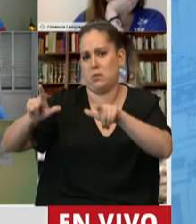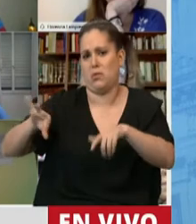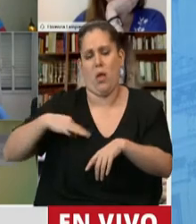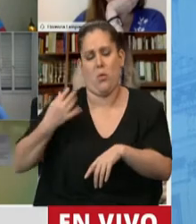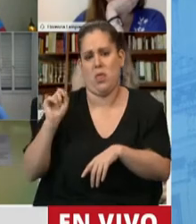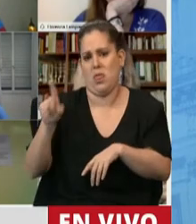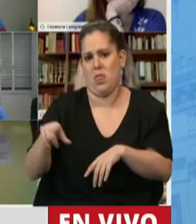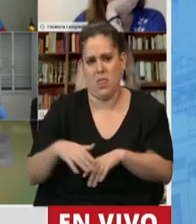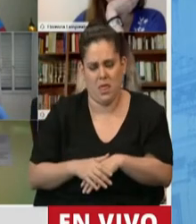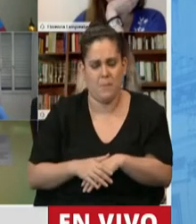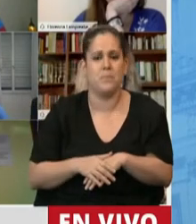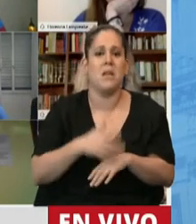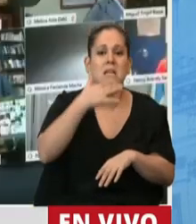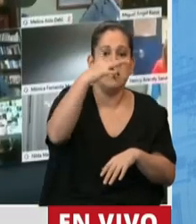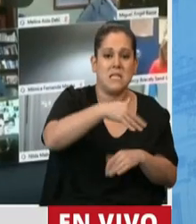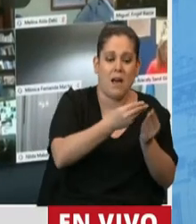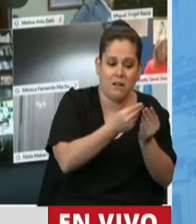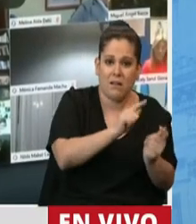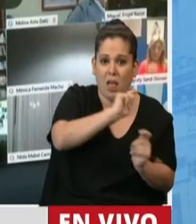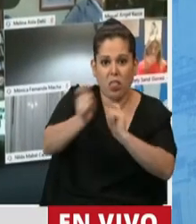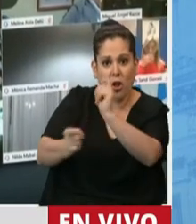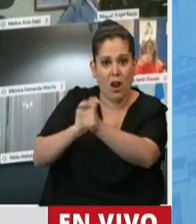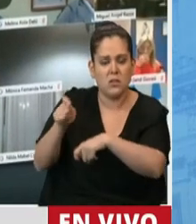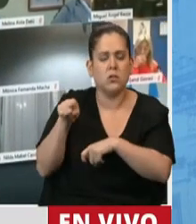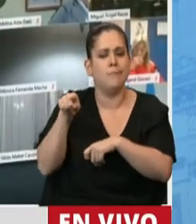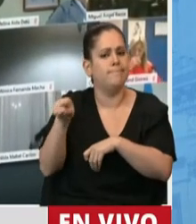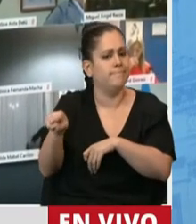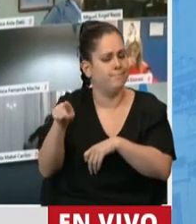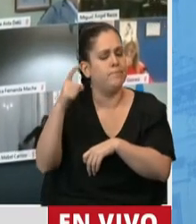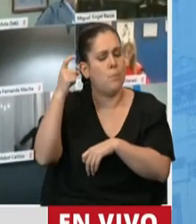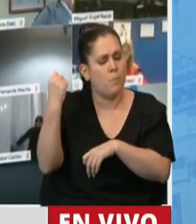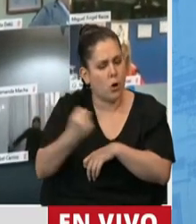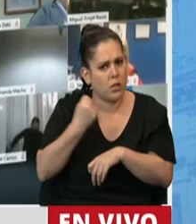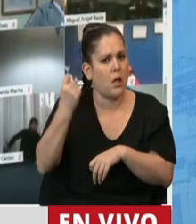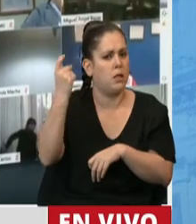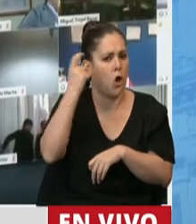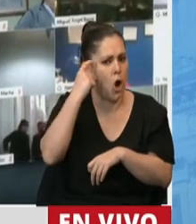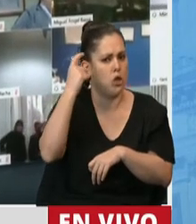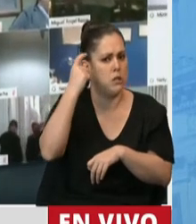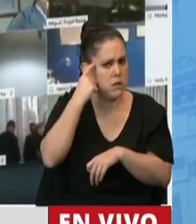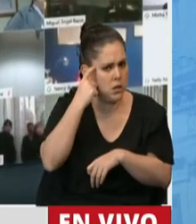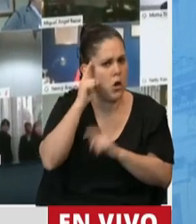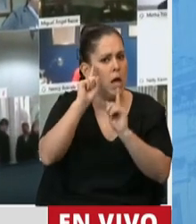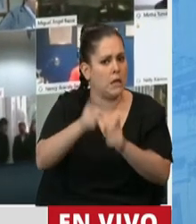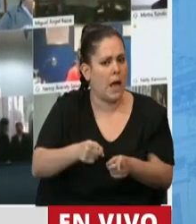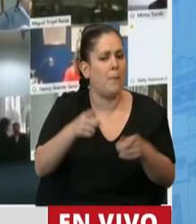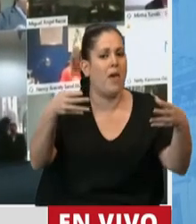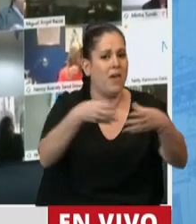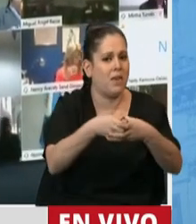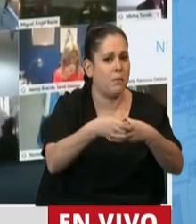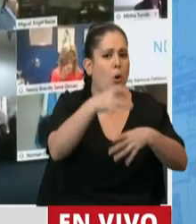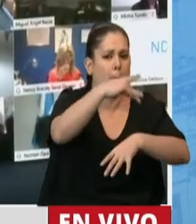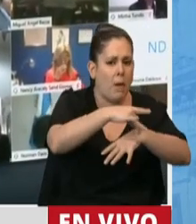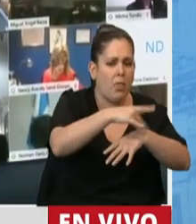promoción de la donación de plasma sanguíneo, la importancia de la concientización y la capacitación de los equipos de